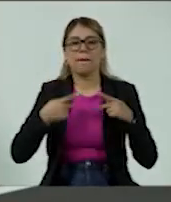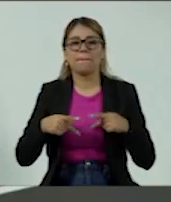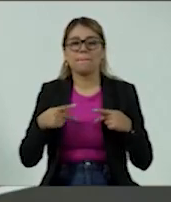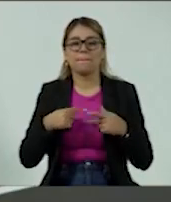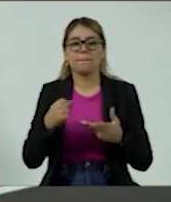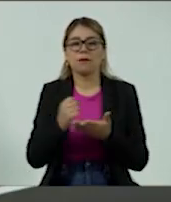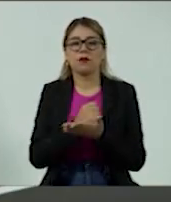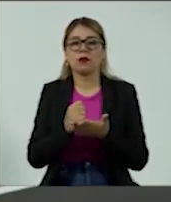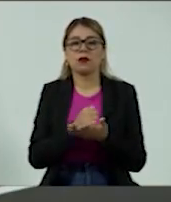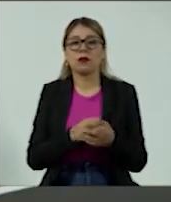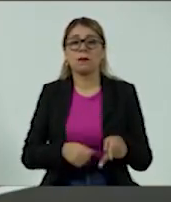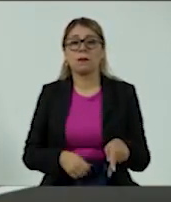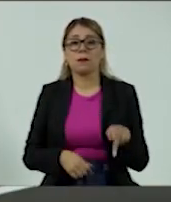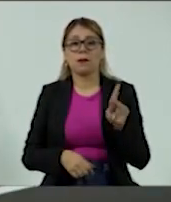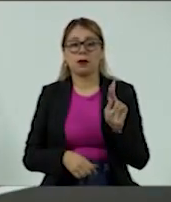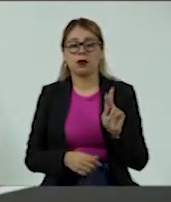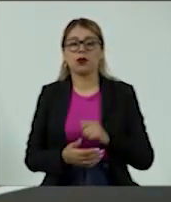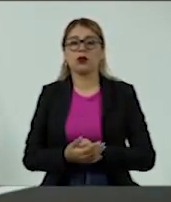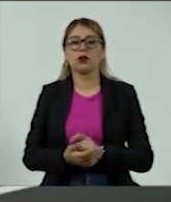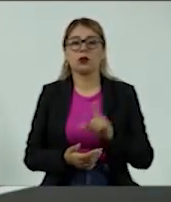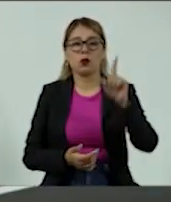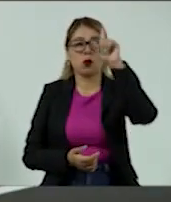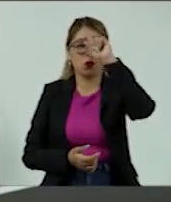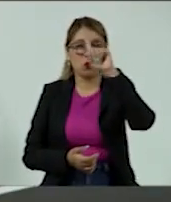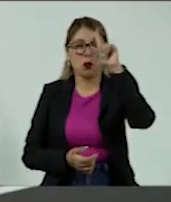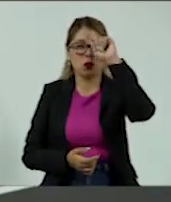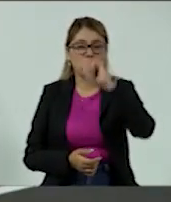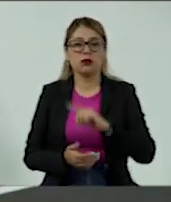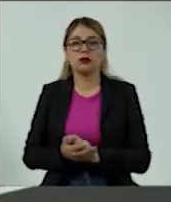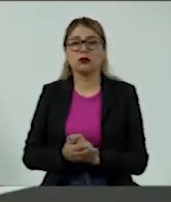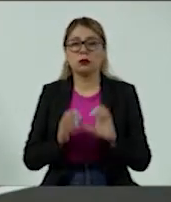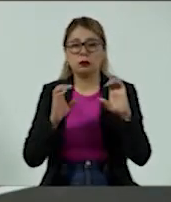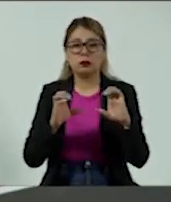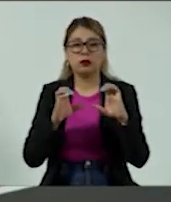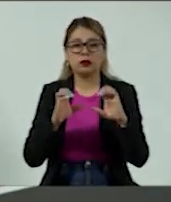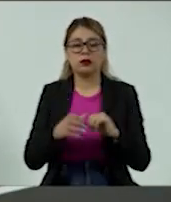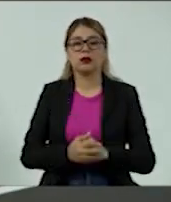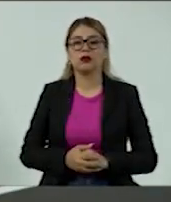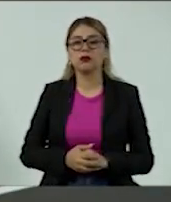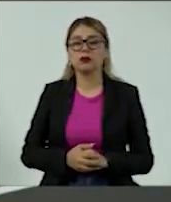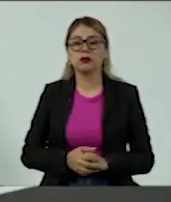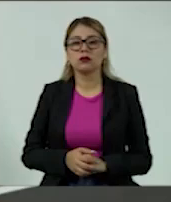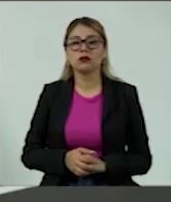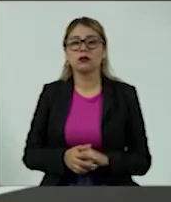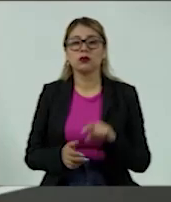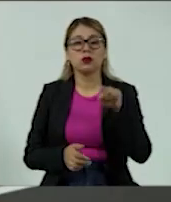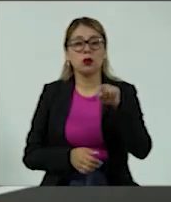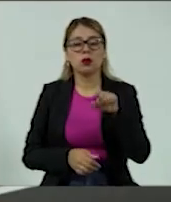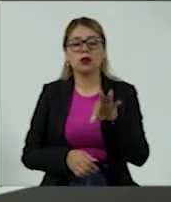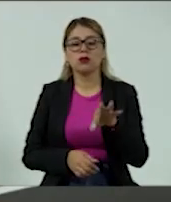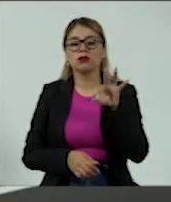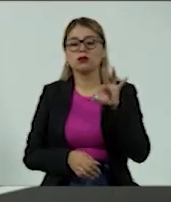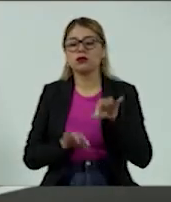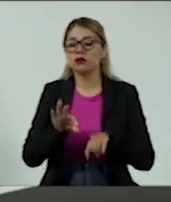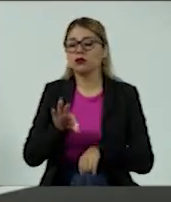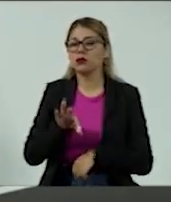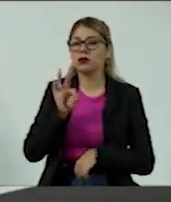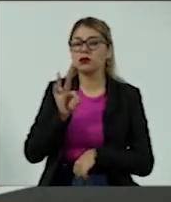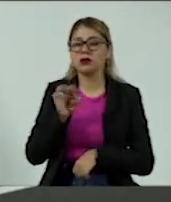crédito. Sin embargo, la recomendación es que seamos muy prudentes y que elijamos con